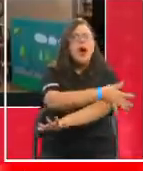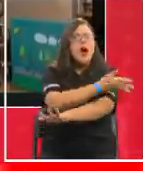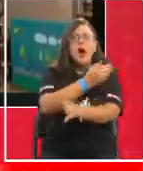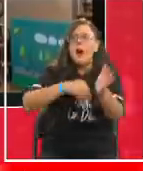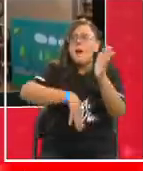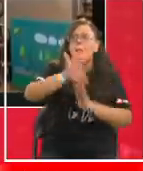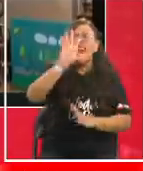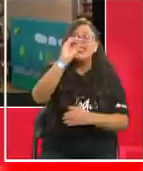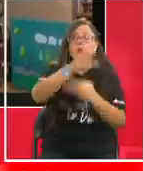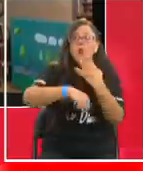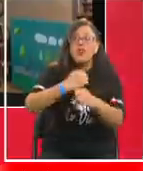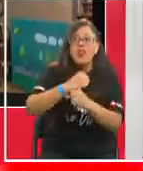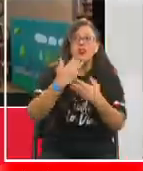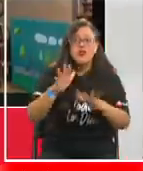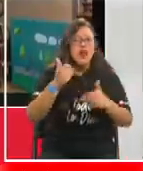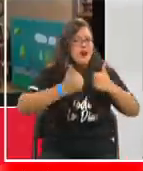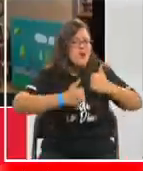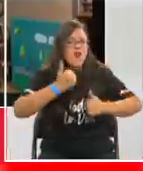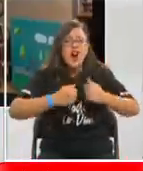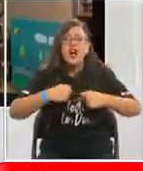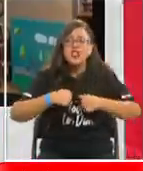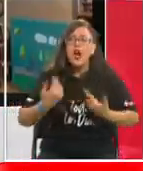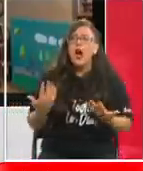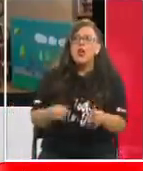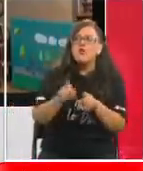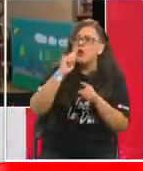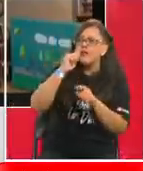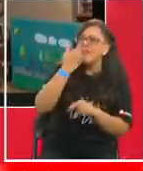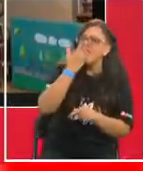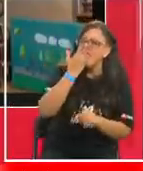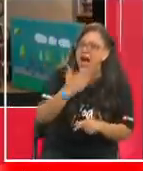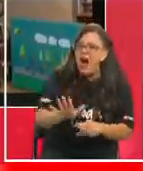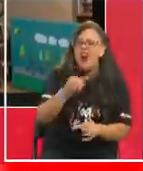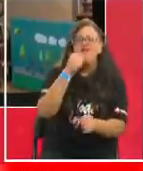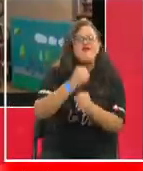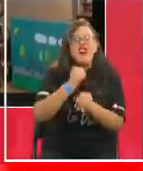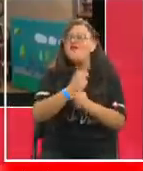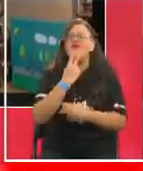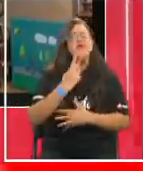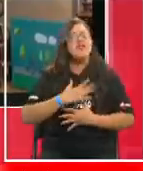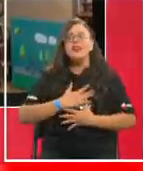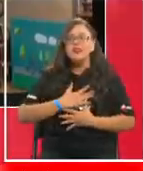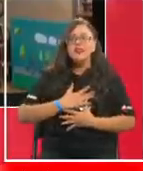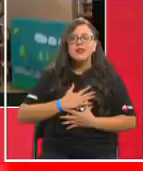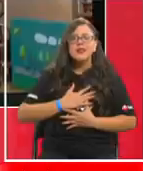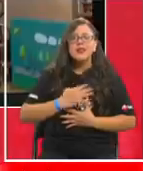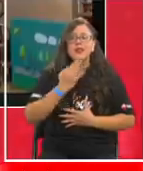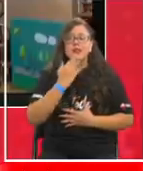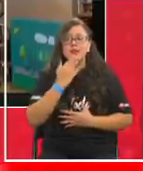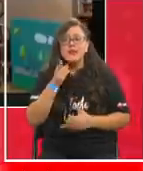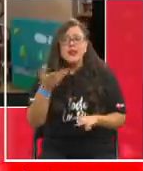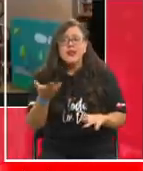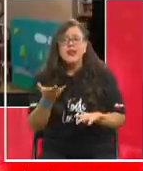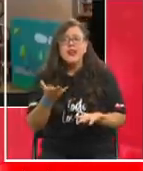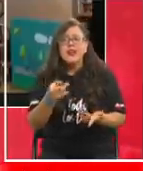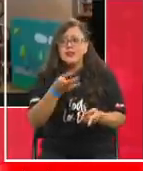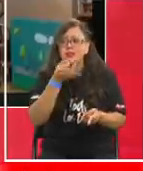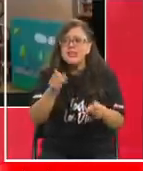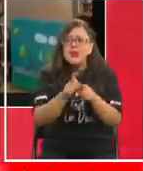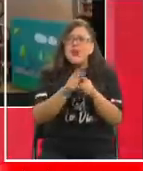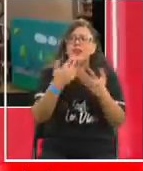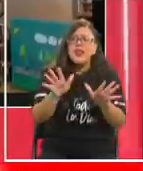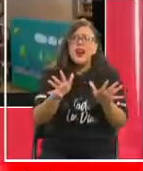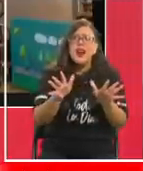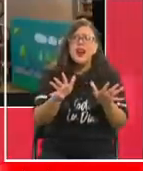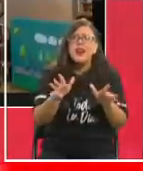de 50 años de profesión y ha sido el mejor trabajo de mi vida. Y además, dicen que tocar con ustedes es como